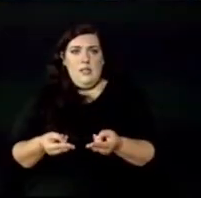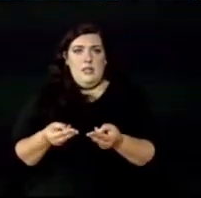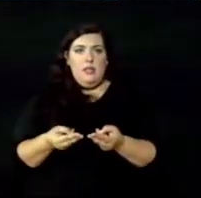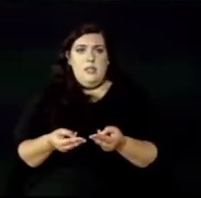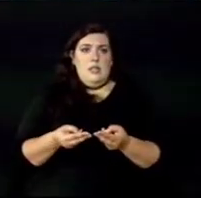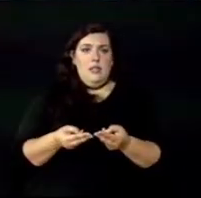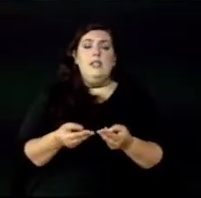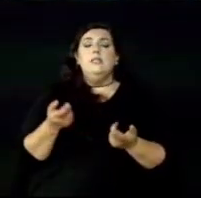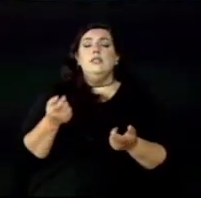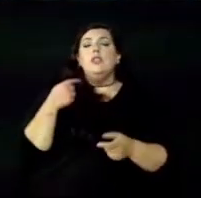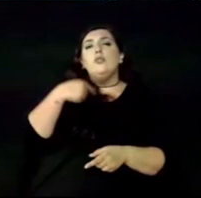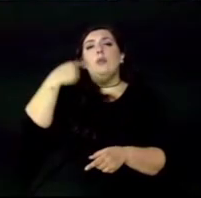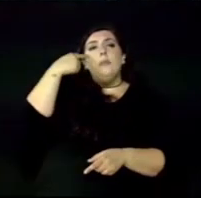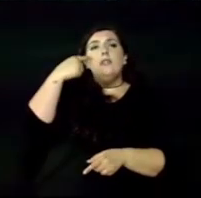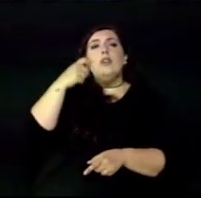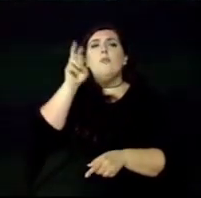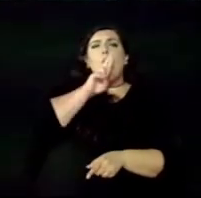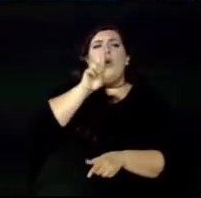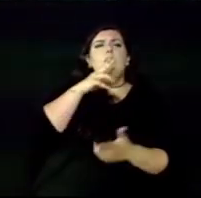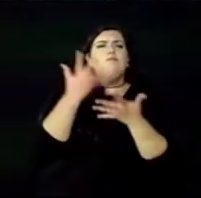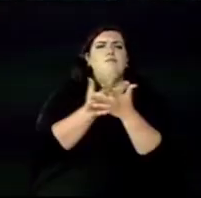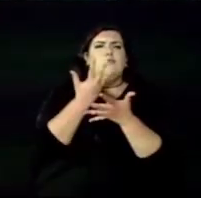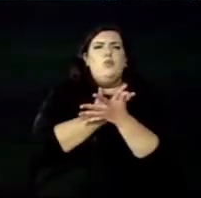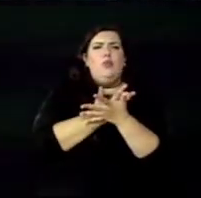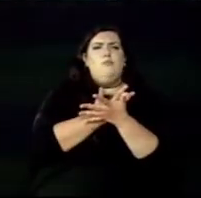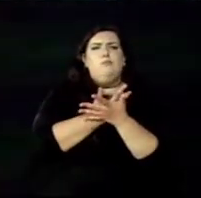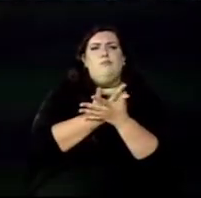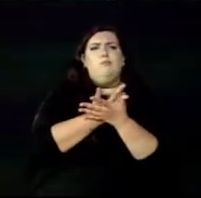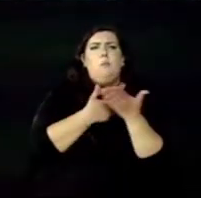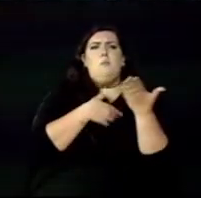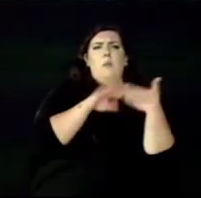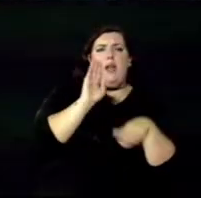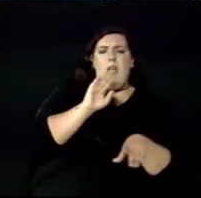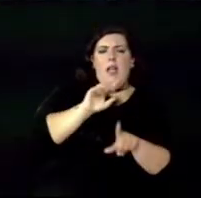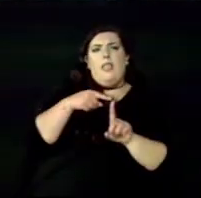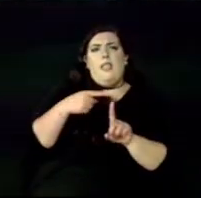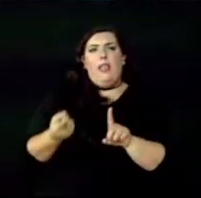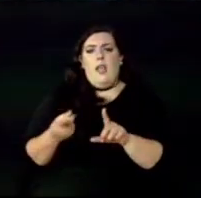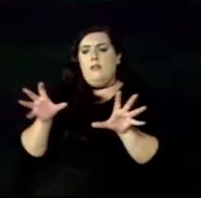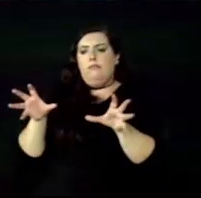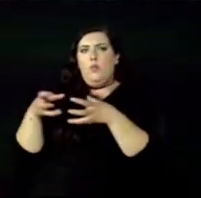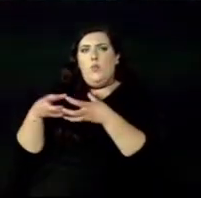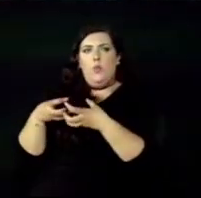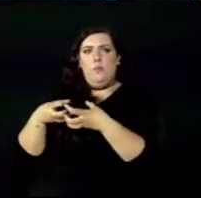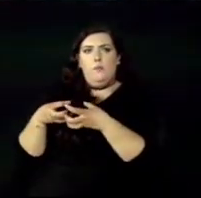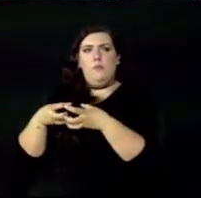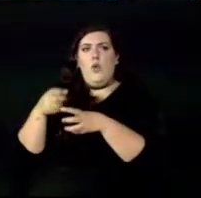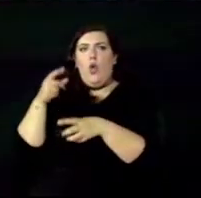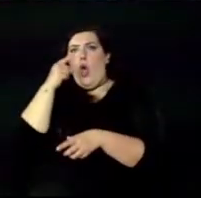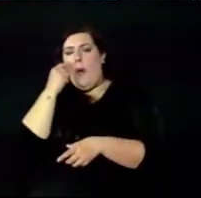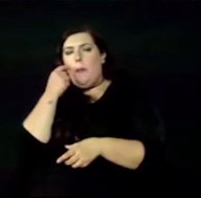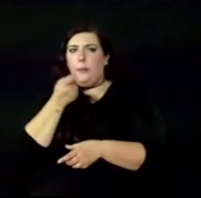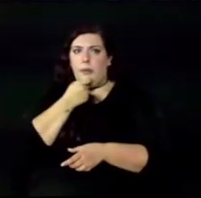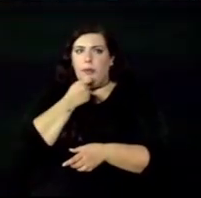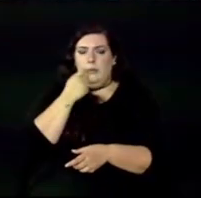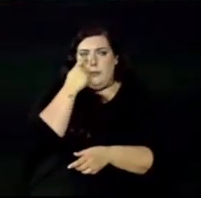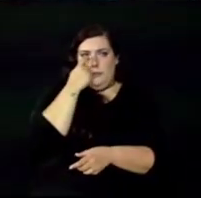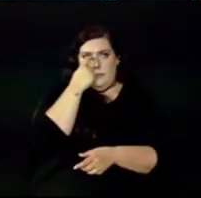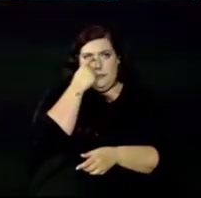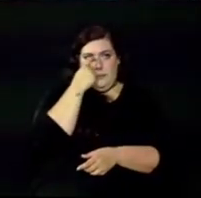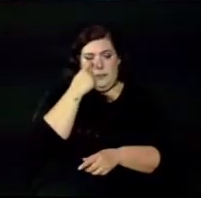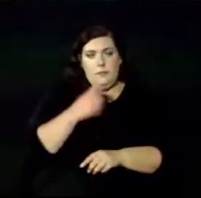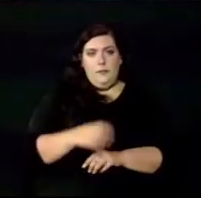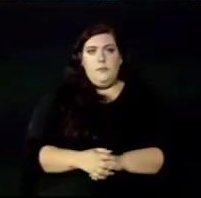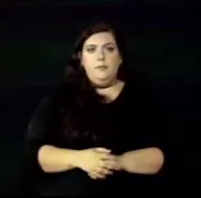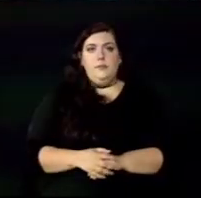afectadas en la pandemia por varias razones, uno porque se dio una, o sea de manera desproporcionada la salida